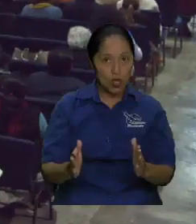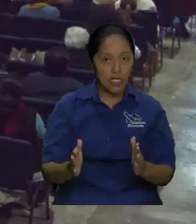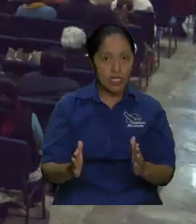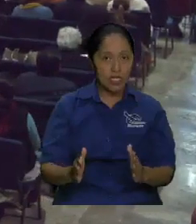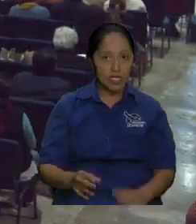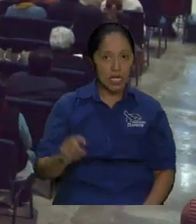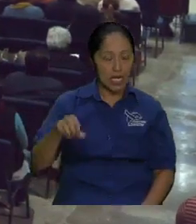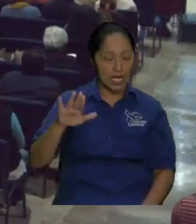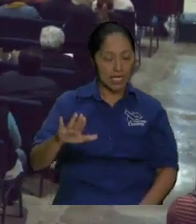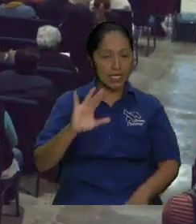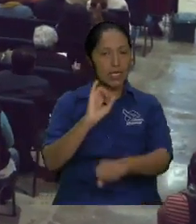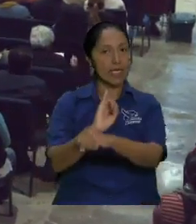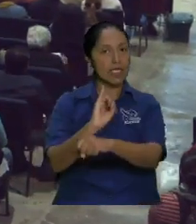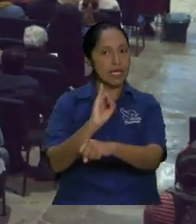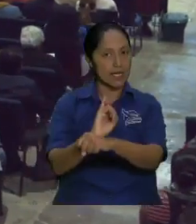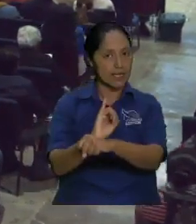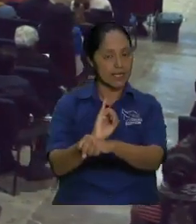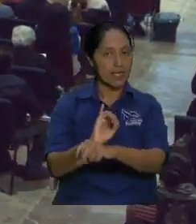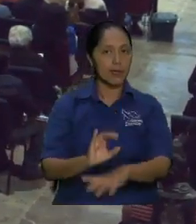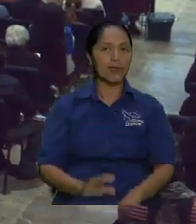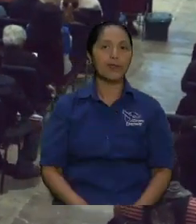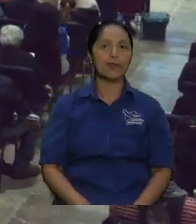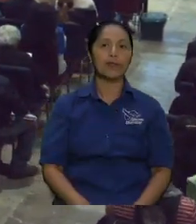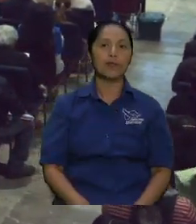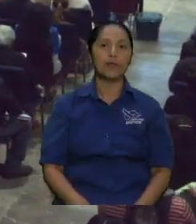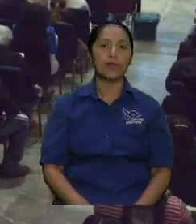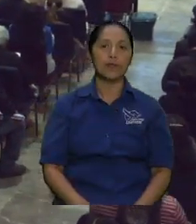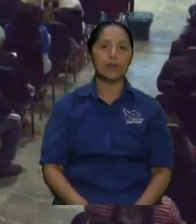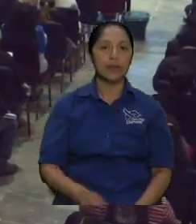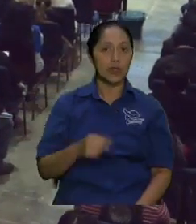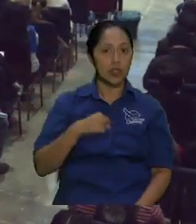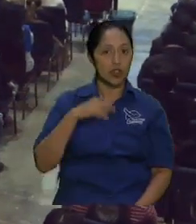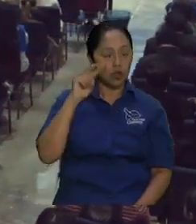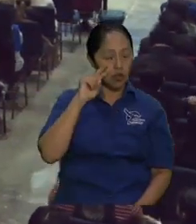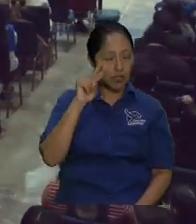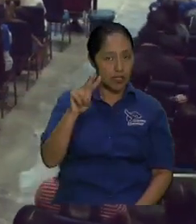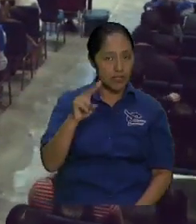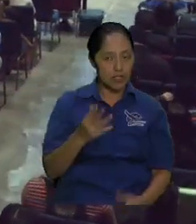y siervas son tremendos yo los he visto